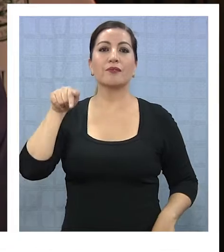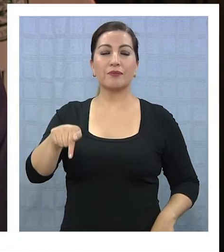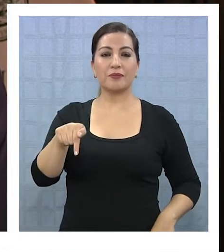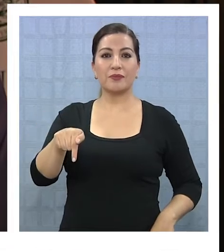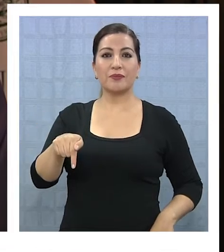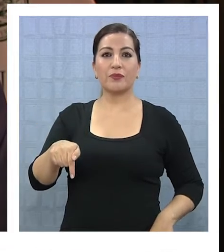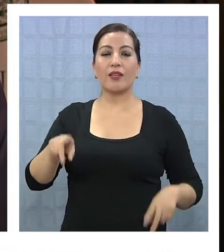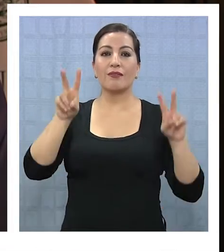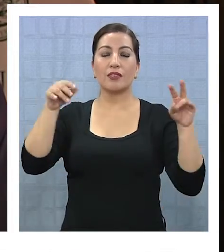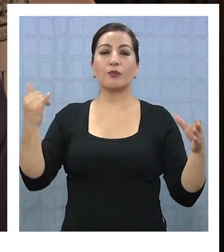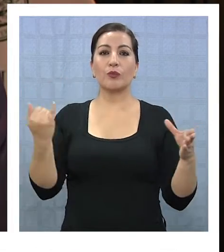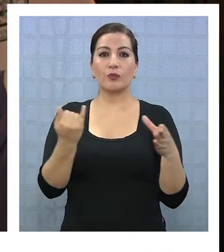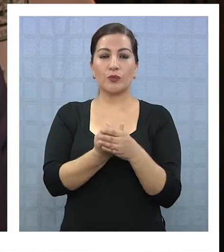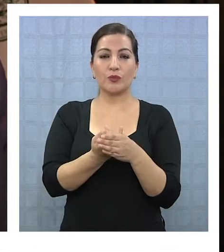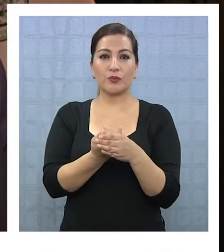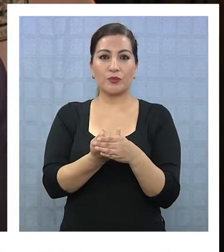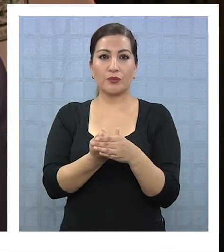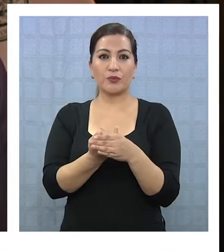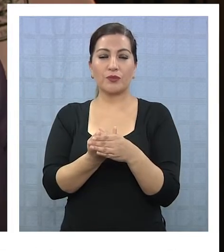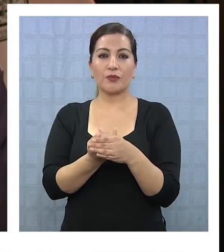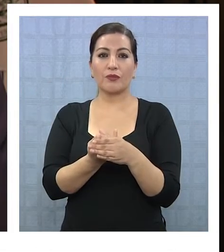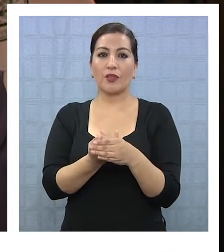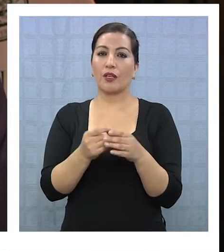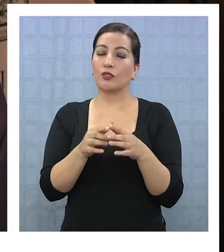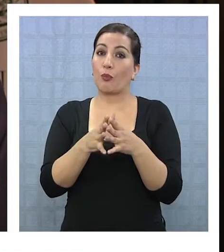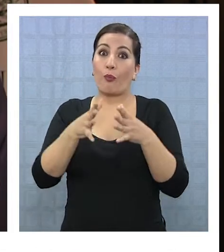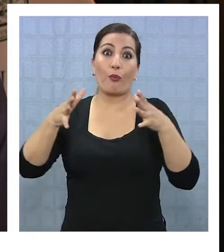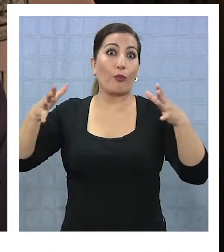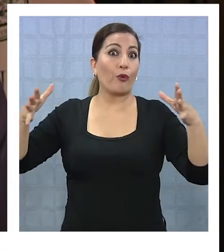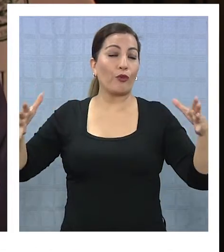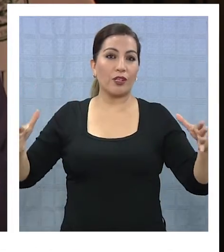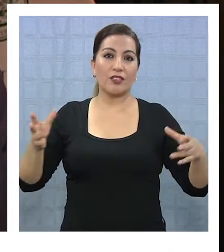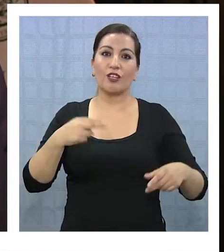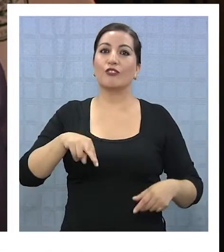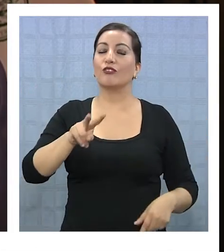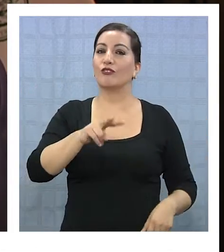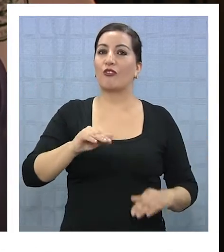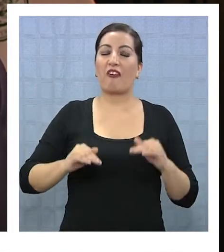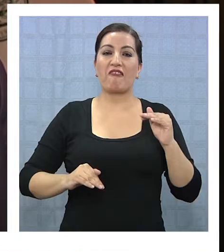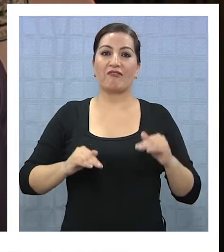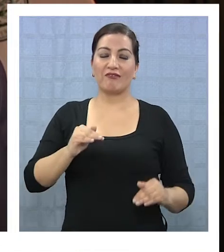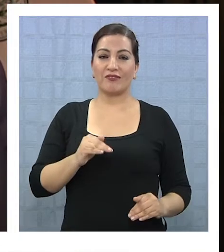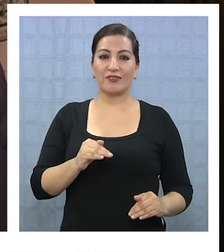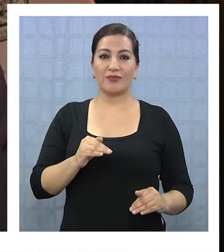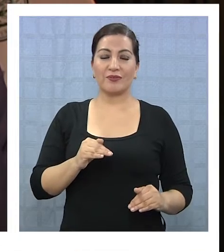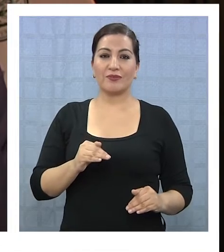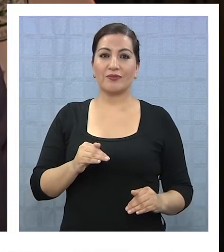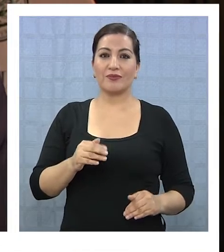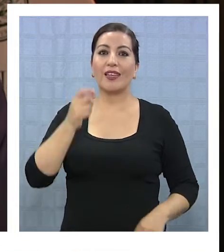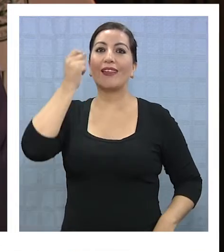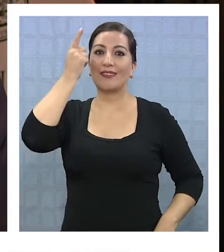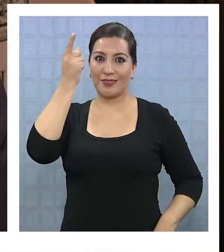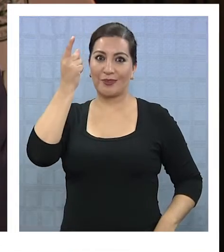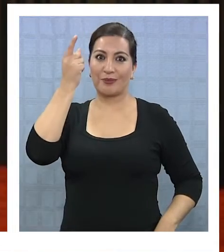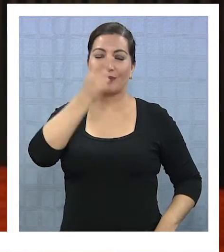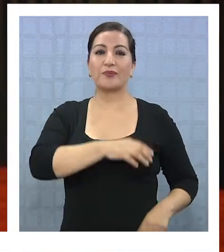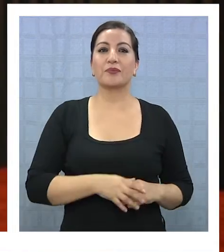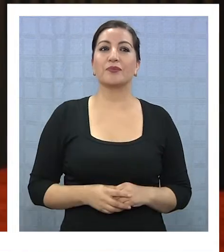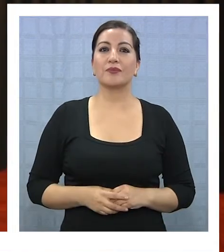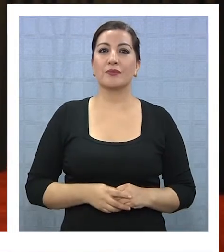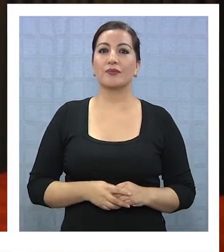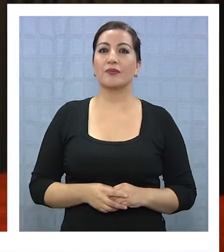de la inclusión es un tema que es bastante más amplio de lo que nosotros mismos entendíamos.